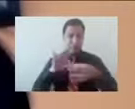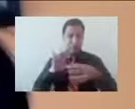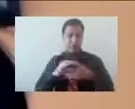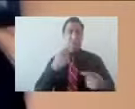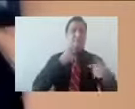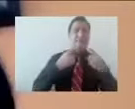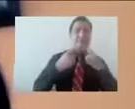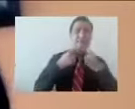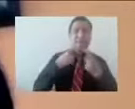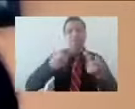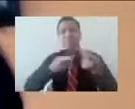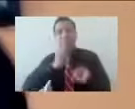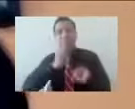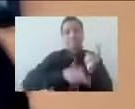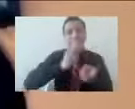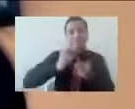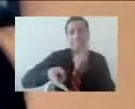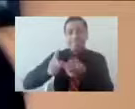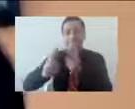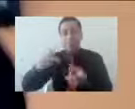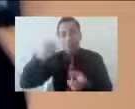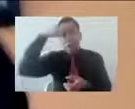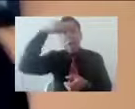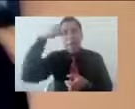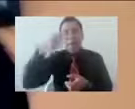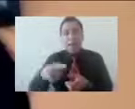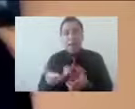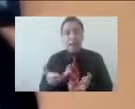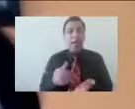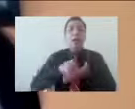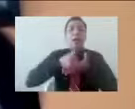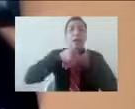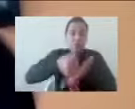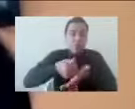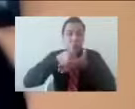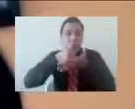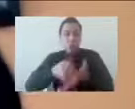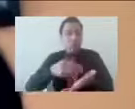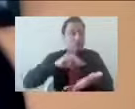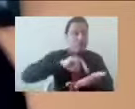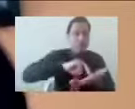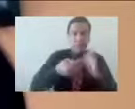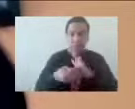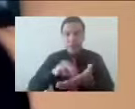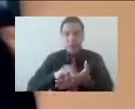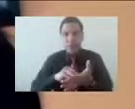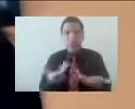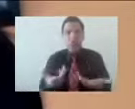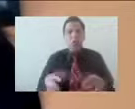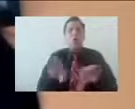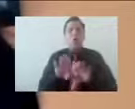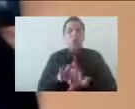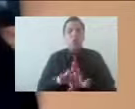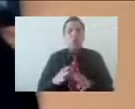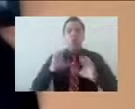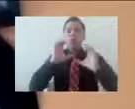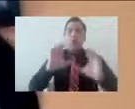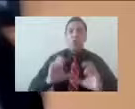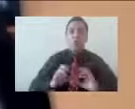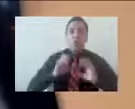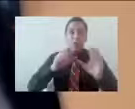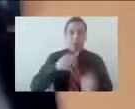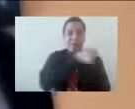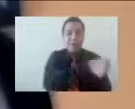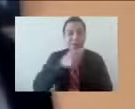precisamente para poder generar algún tipo de estrategias, de reflexiones, de análisis respecto a la situación de la vida cotidiana que queremos